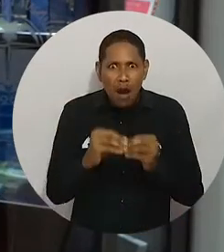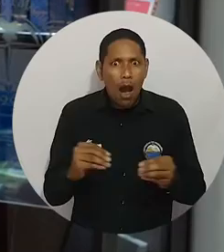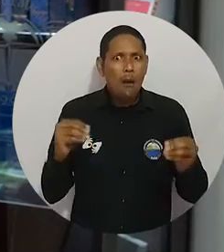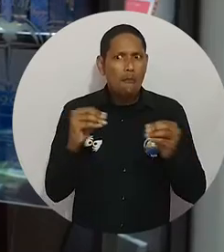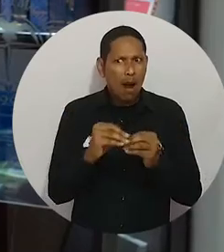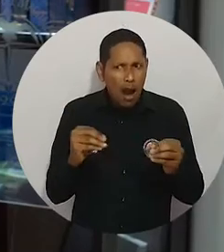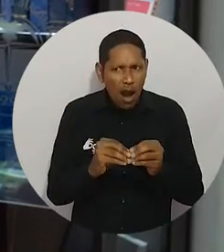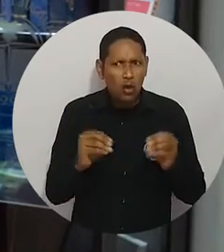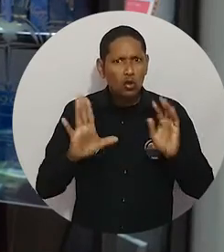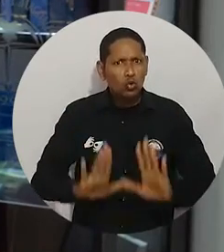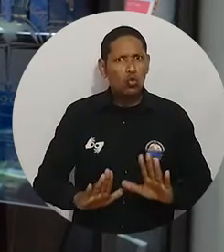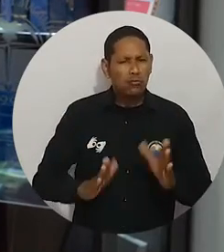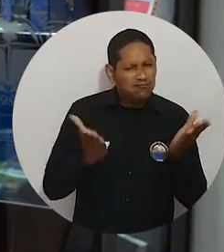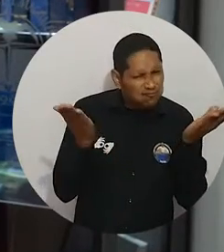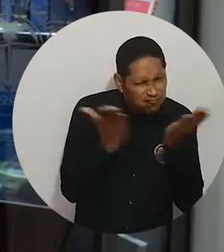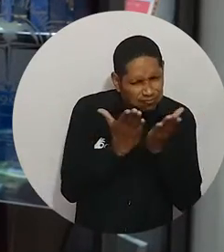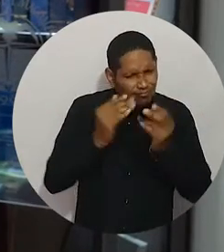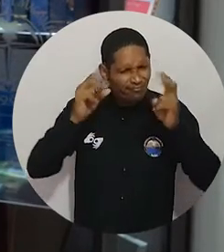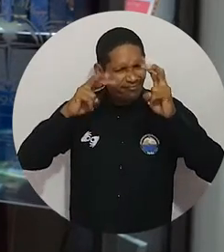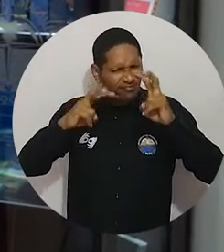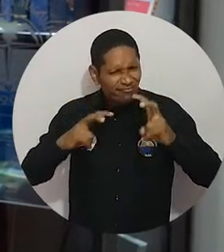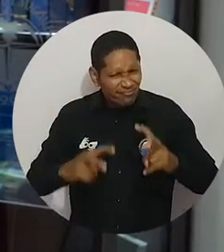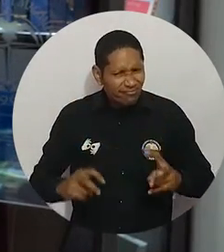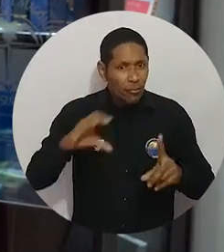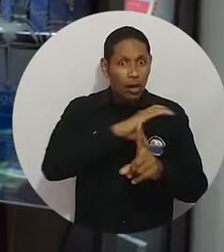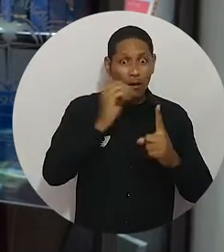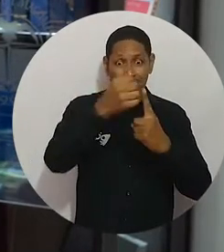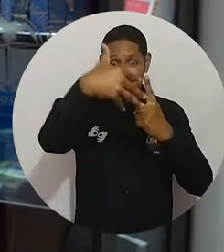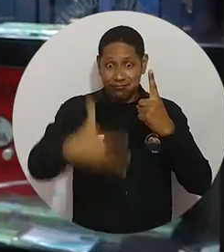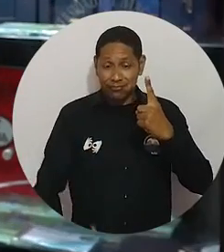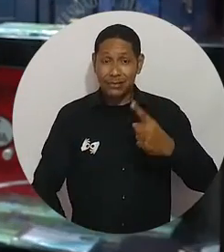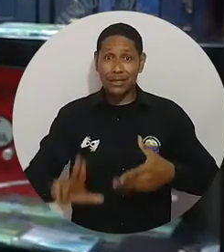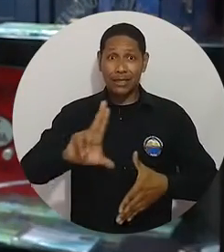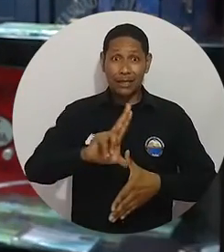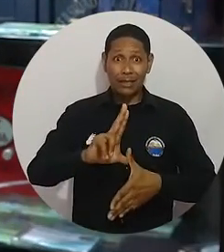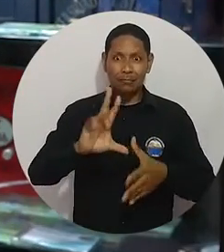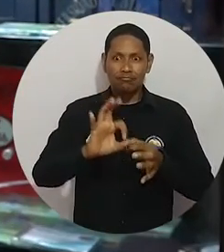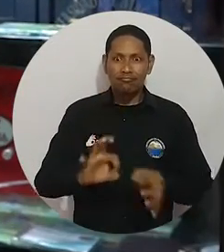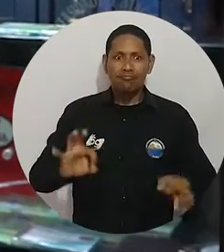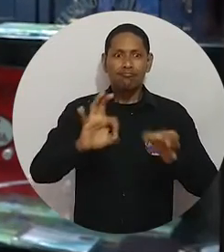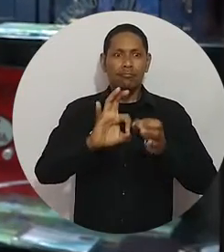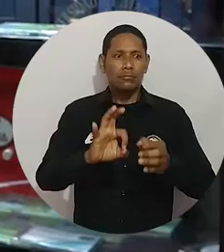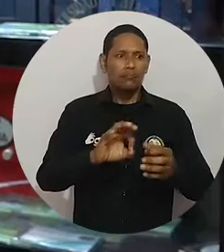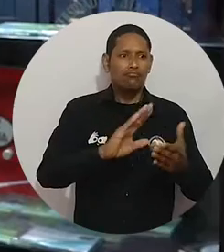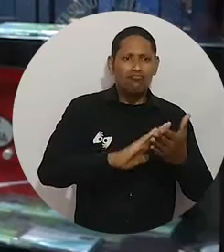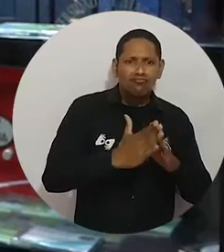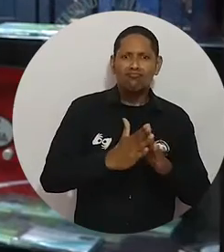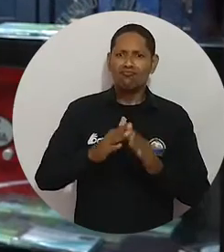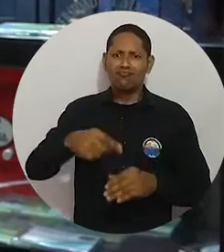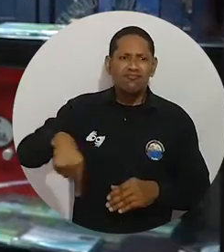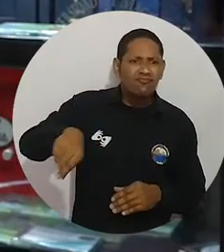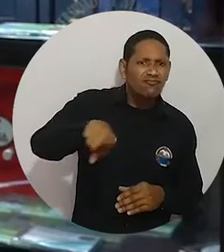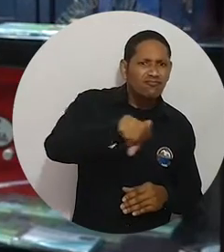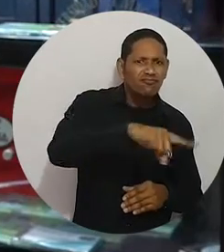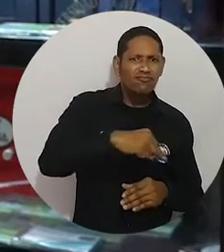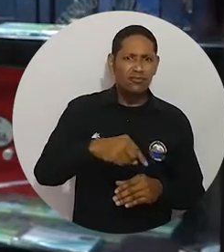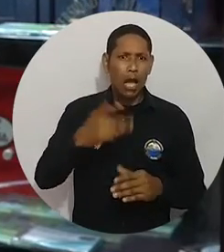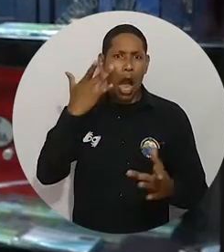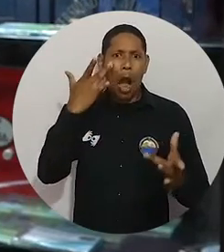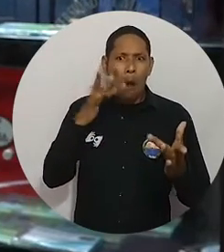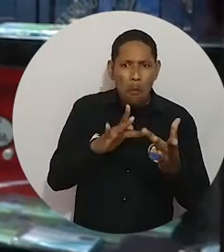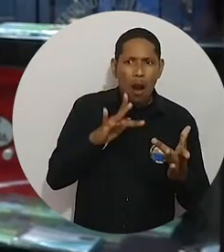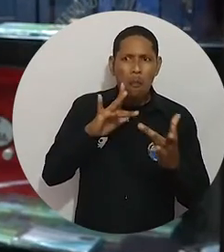enriqueciendo los estudios interculturales en América Latina, acercar la academia a las voces y